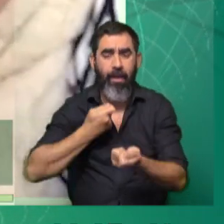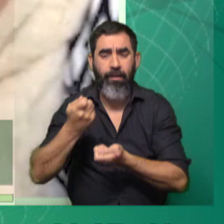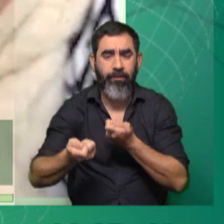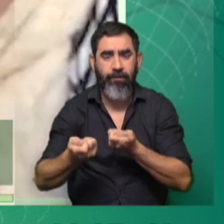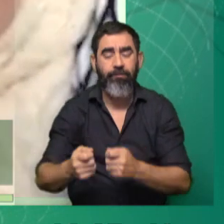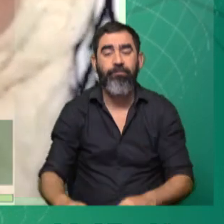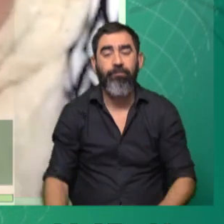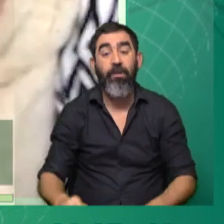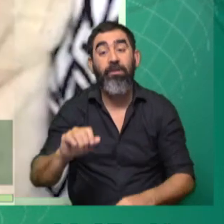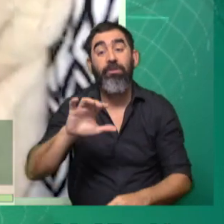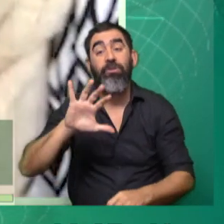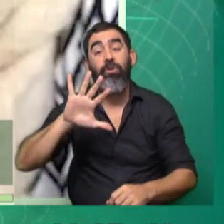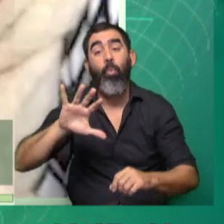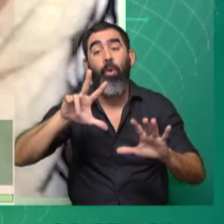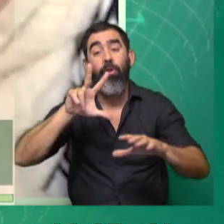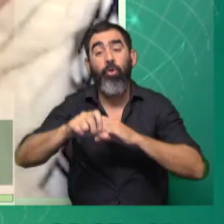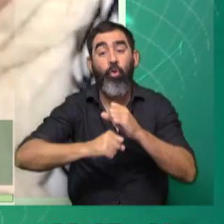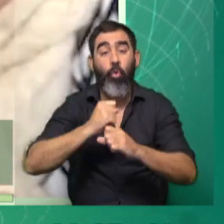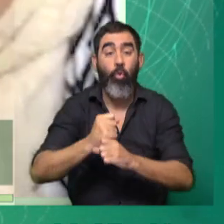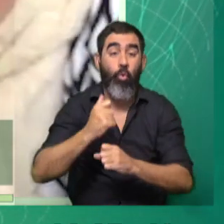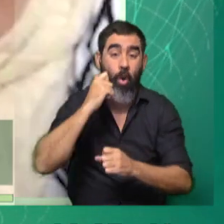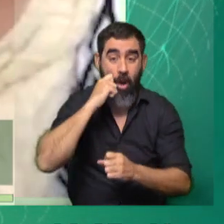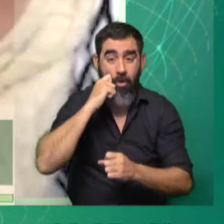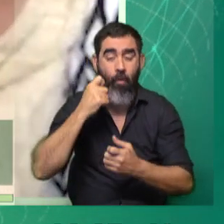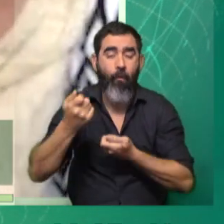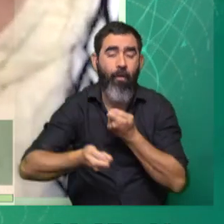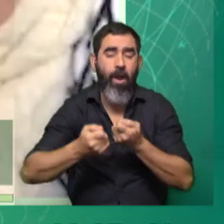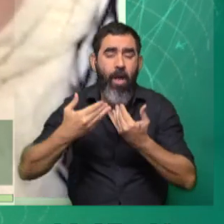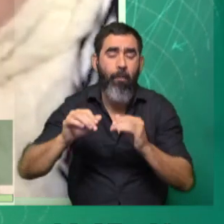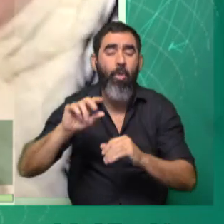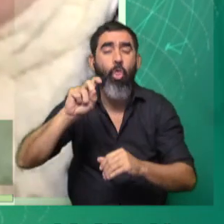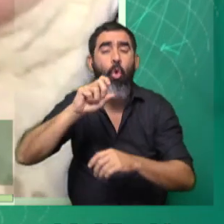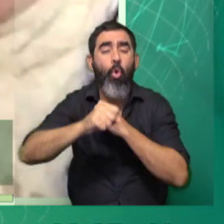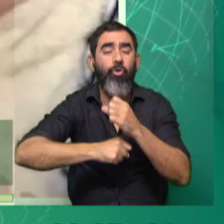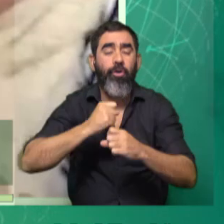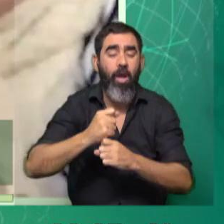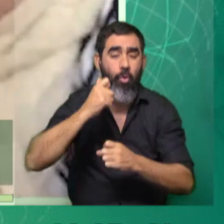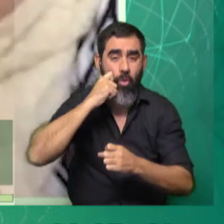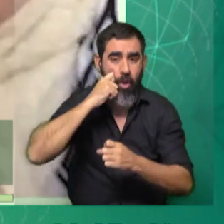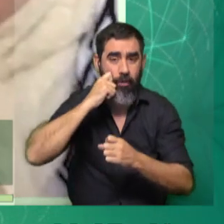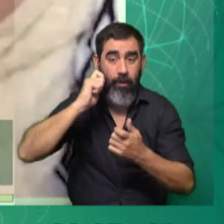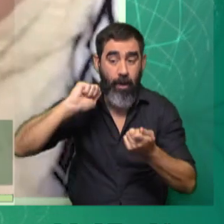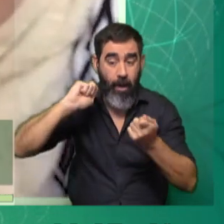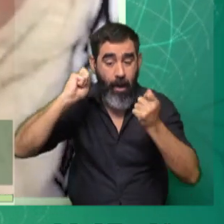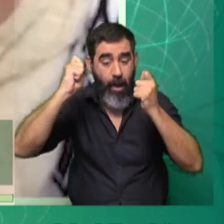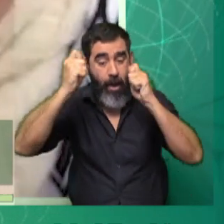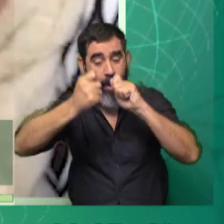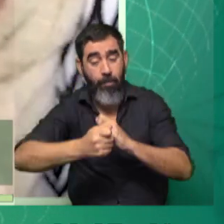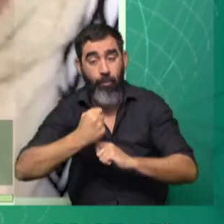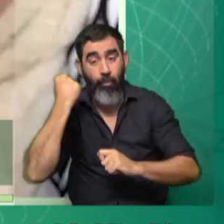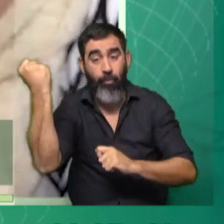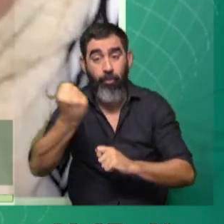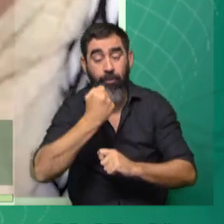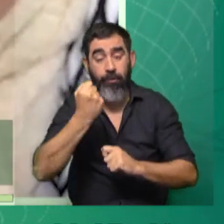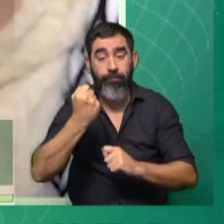ya hasta la altura, tengo 58 años, o sea, bailo desde los 12. Los cambios más grandes son a